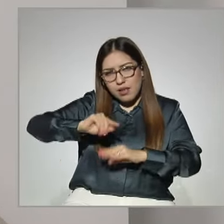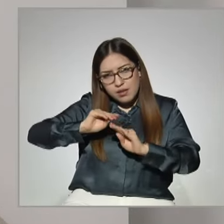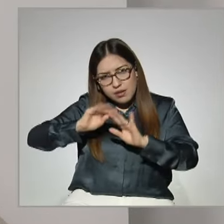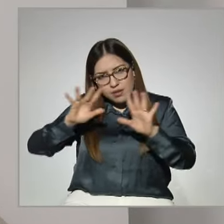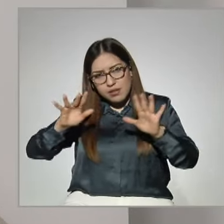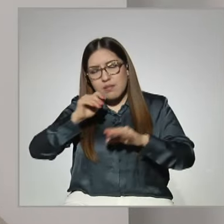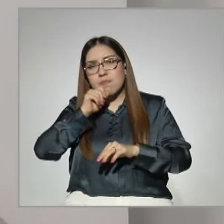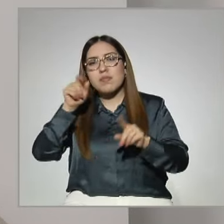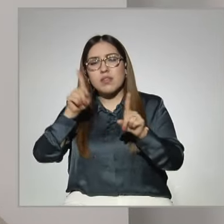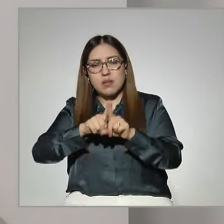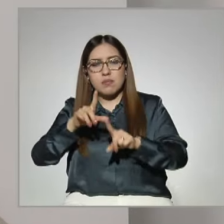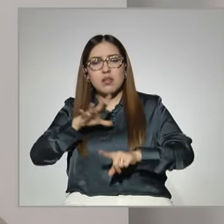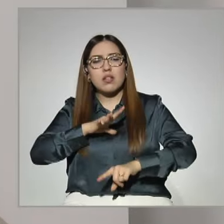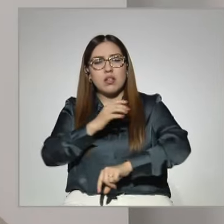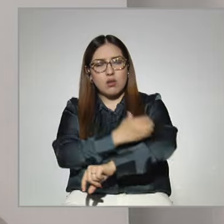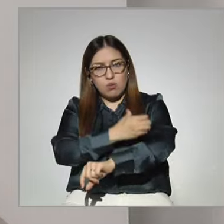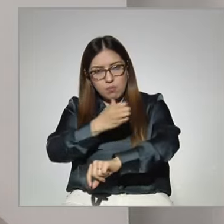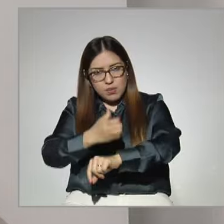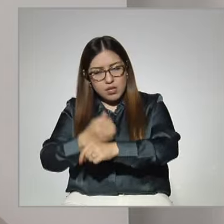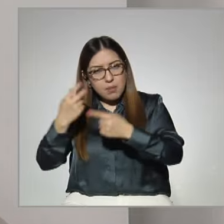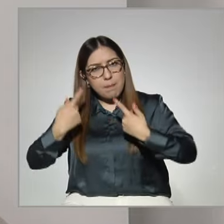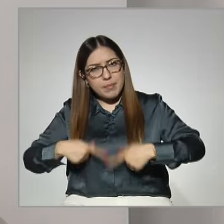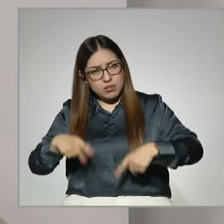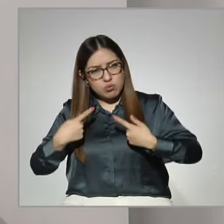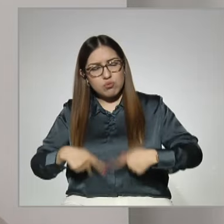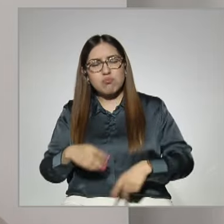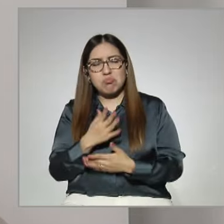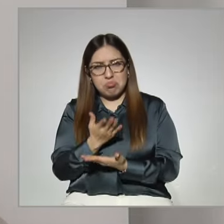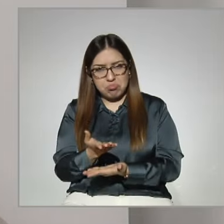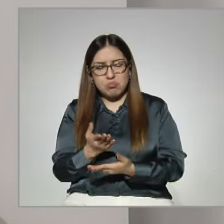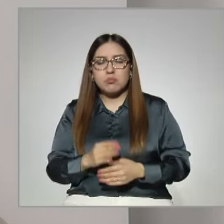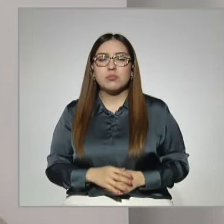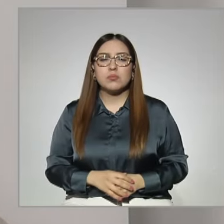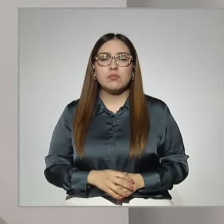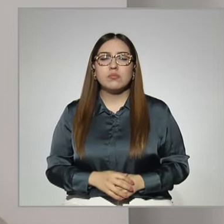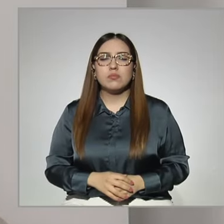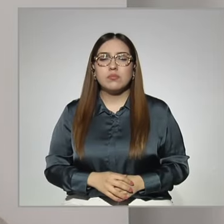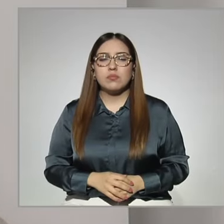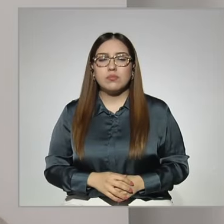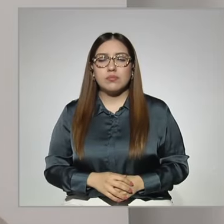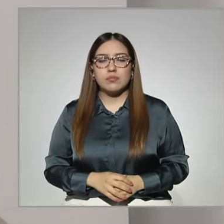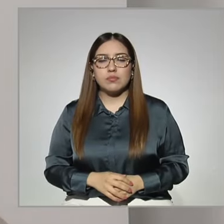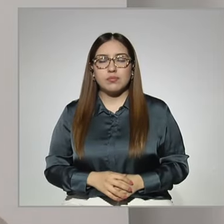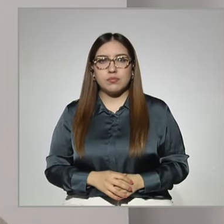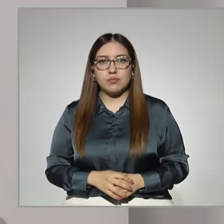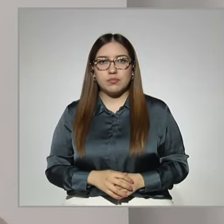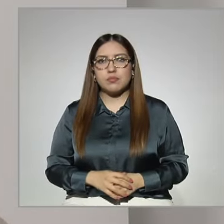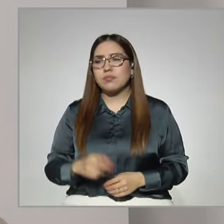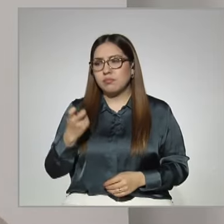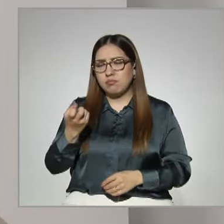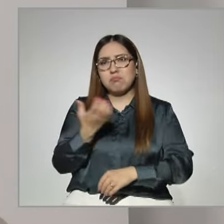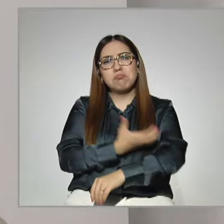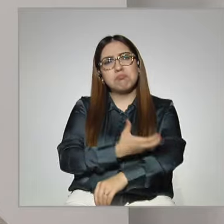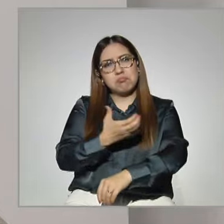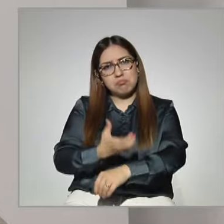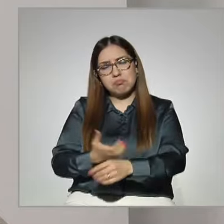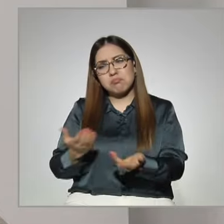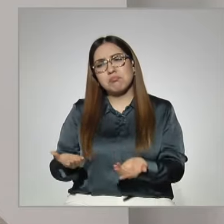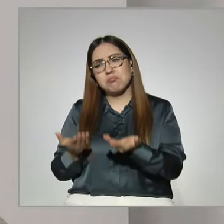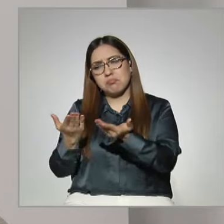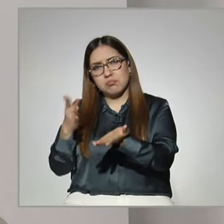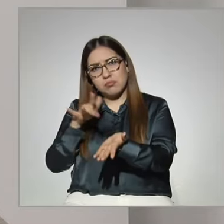acompañamiento de figuras tutoriales, en donde de entrada se hace el acompañamiento para apoyarlos con,